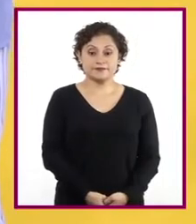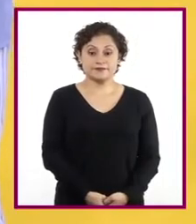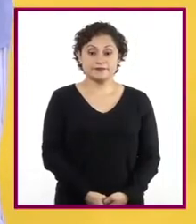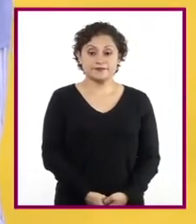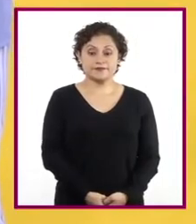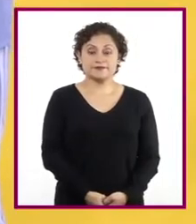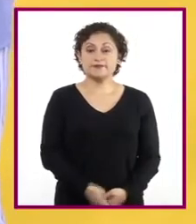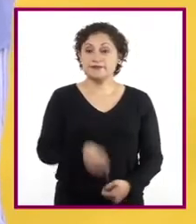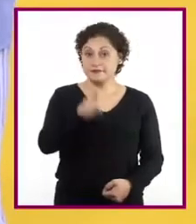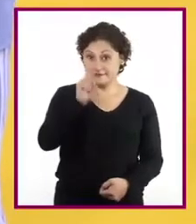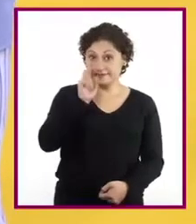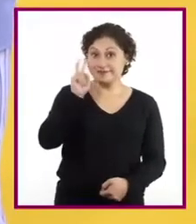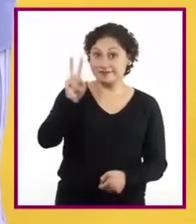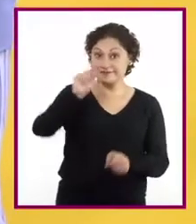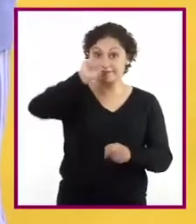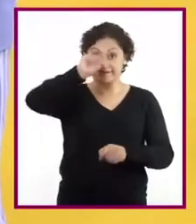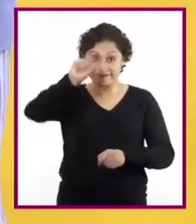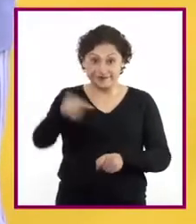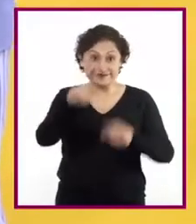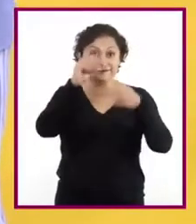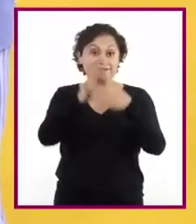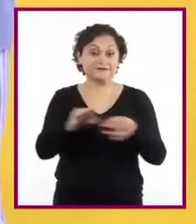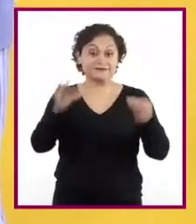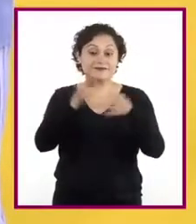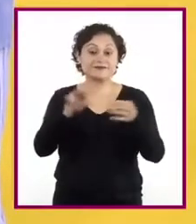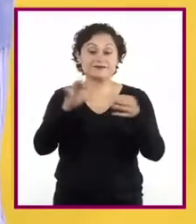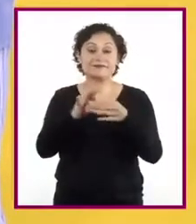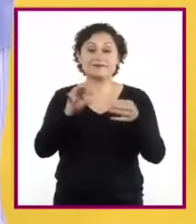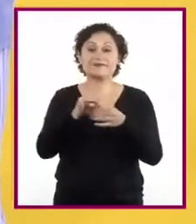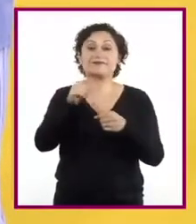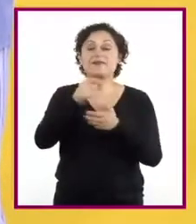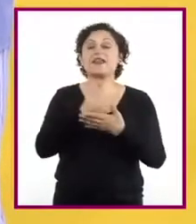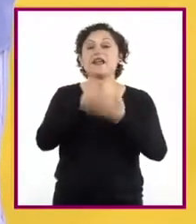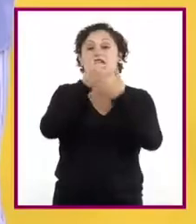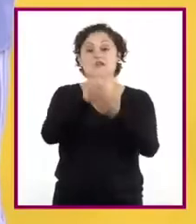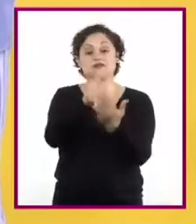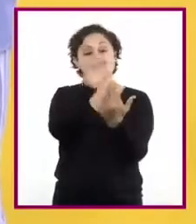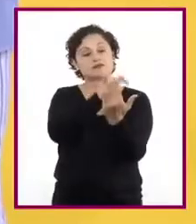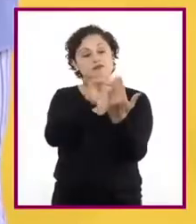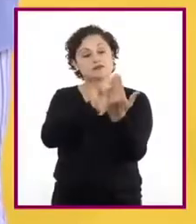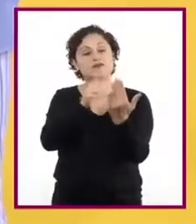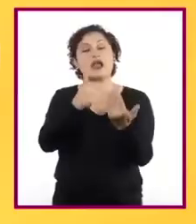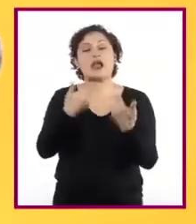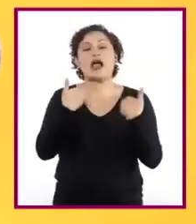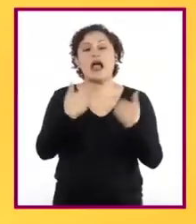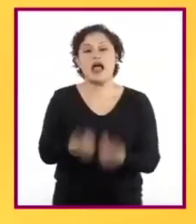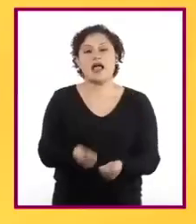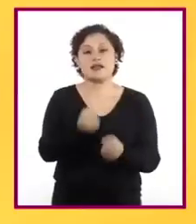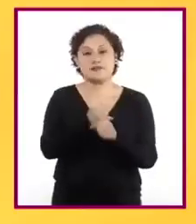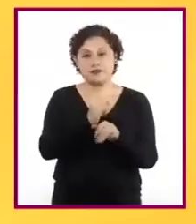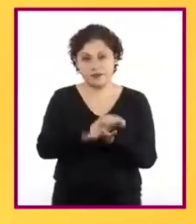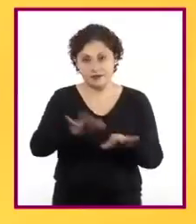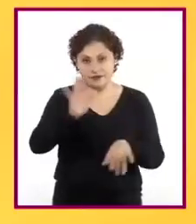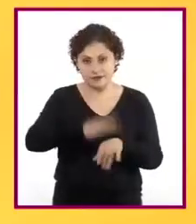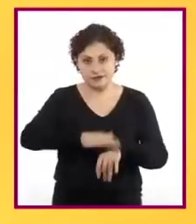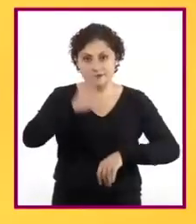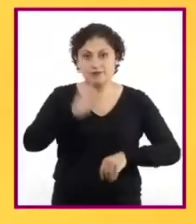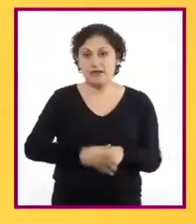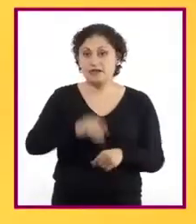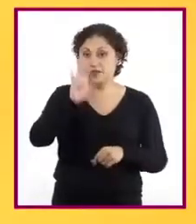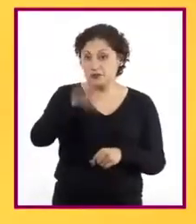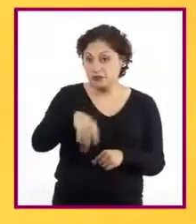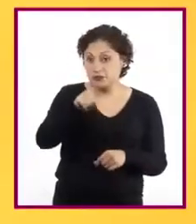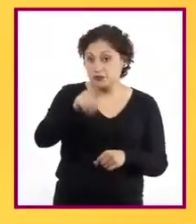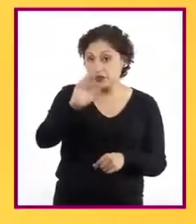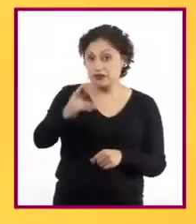Como vieron, la coma explicativa les ayuda a dar información complementaria en el texto. Si se dieron cuenta, es